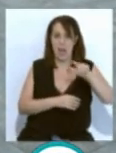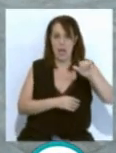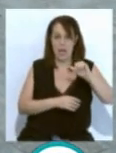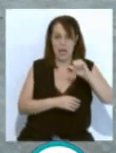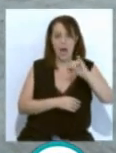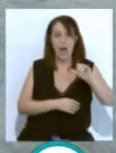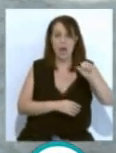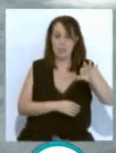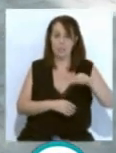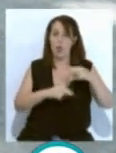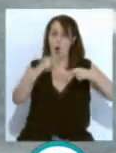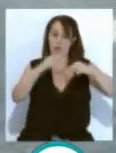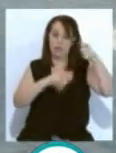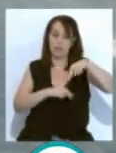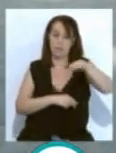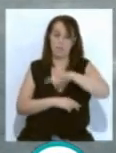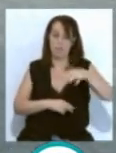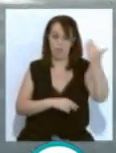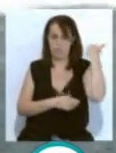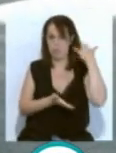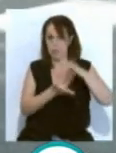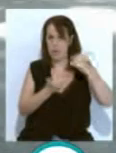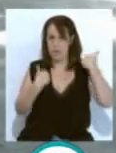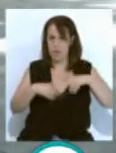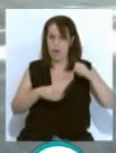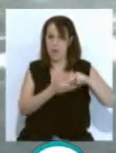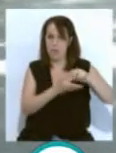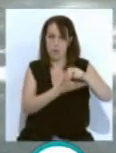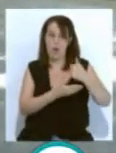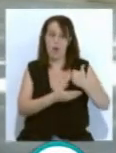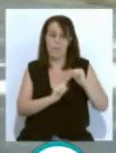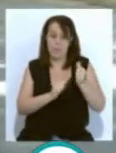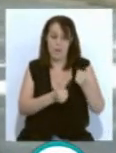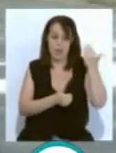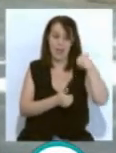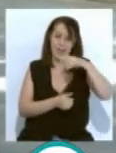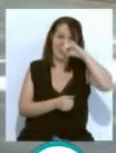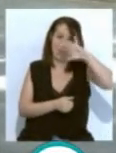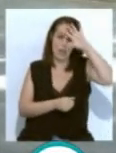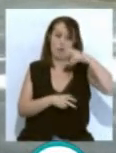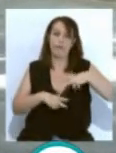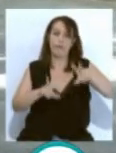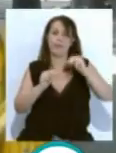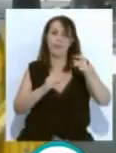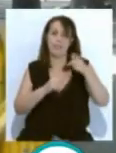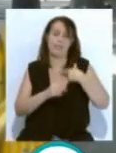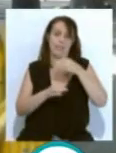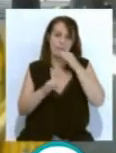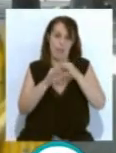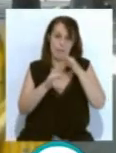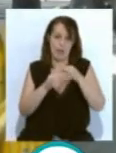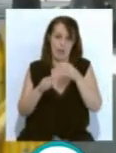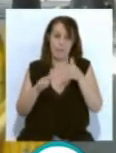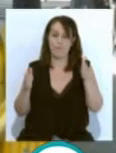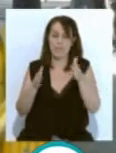obras, ya realizadas en este espacio del Paseo de Canalejas, se iniciaron el pasado mes de enero y culminarán en septiembre. Se han dividido en dos